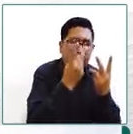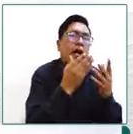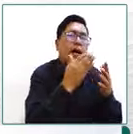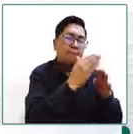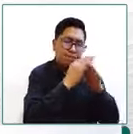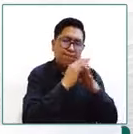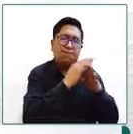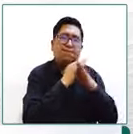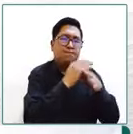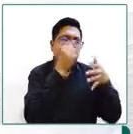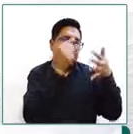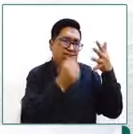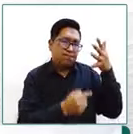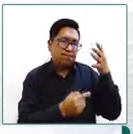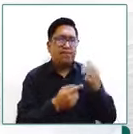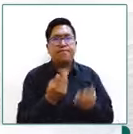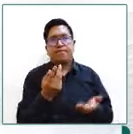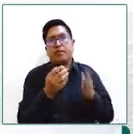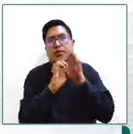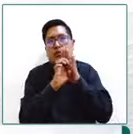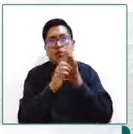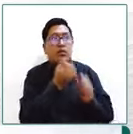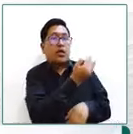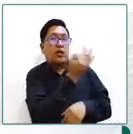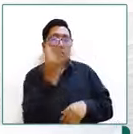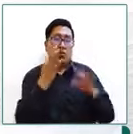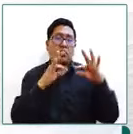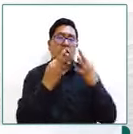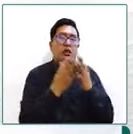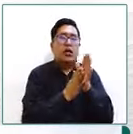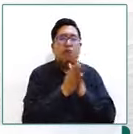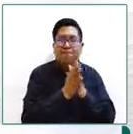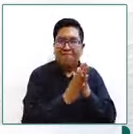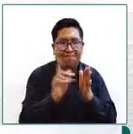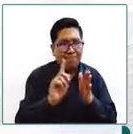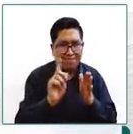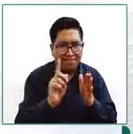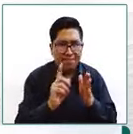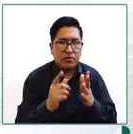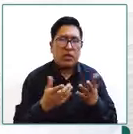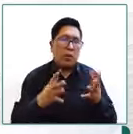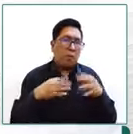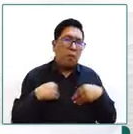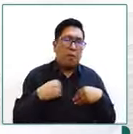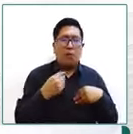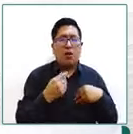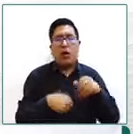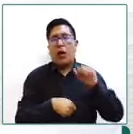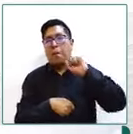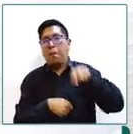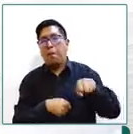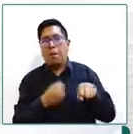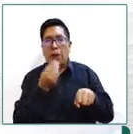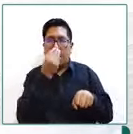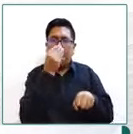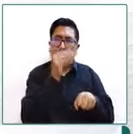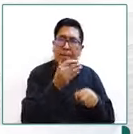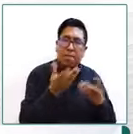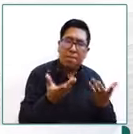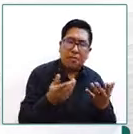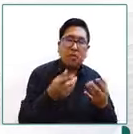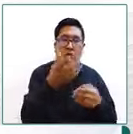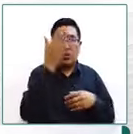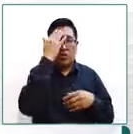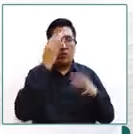niños y adolescentes la falta de interés y predisposición de la familia a veces existen familias